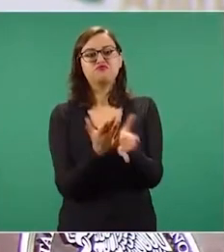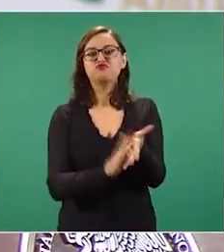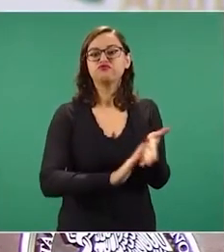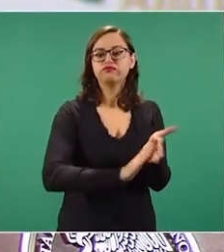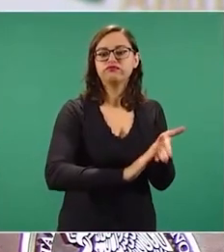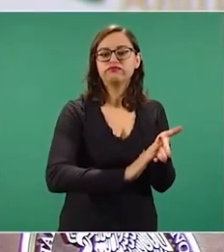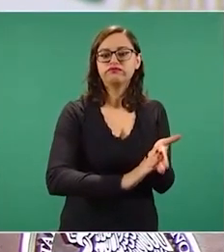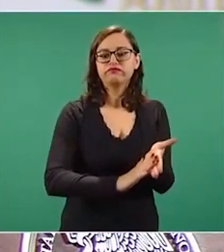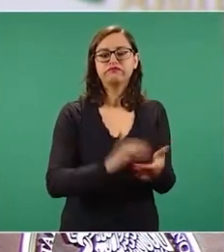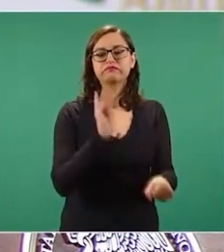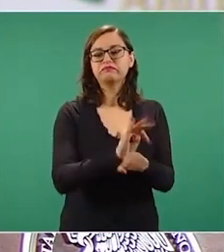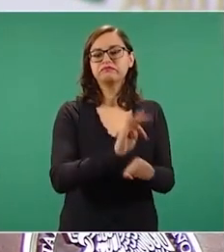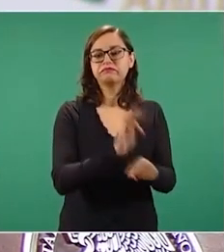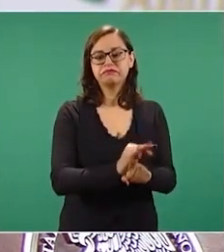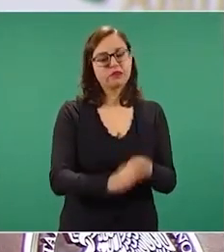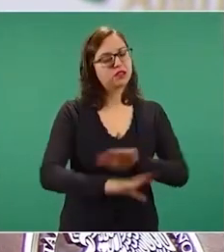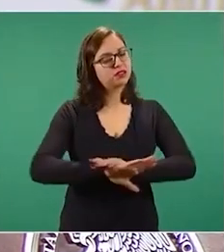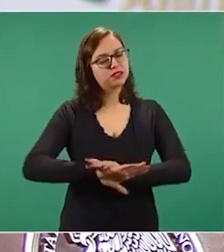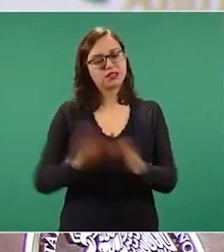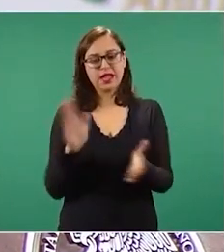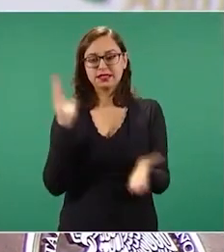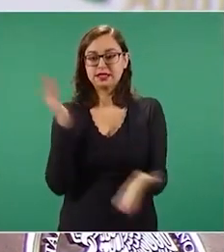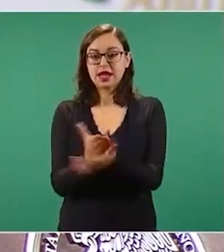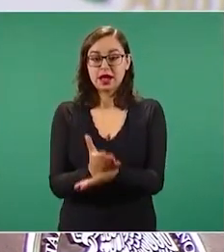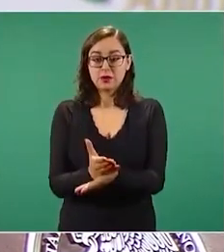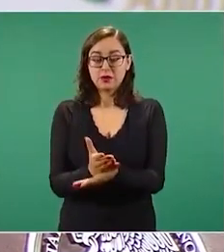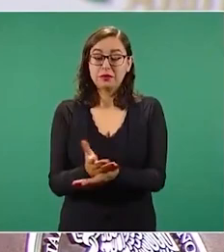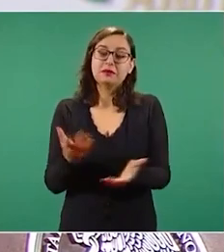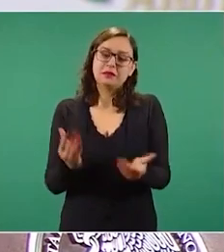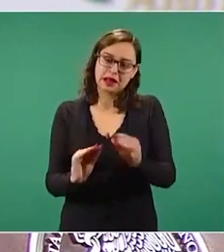porque estaban permitidos